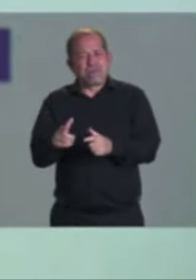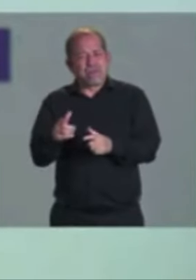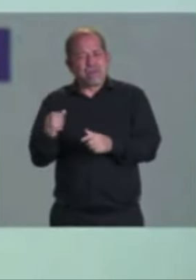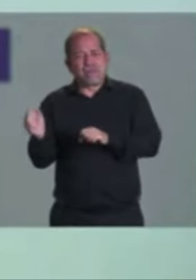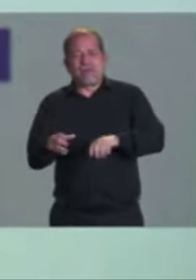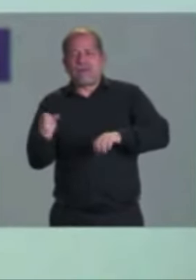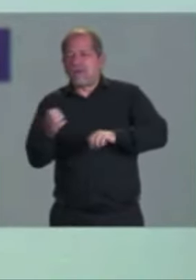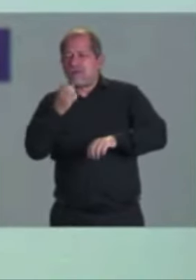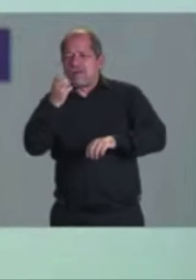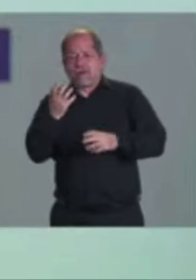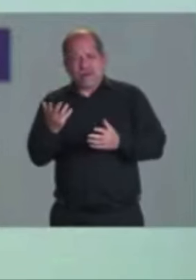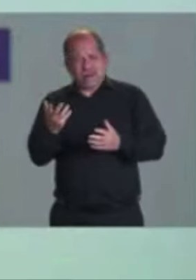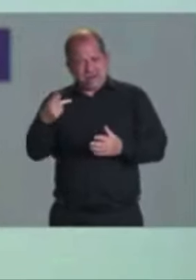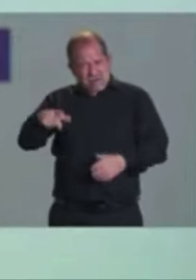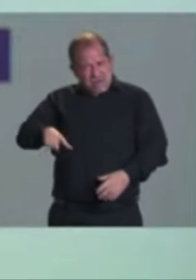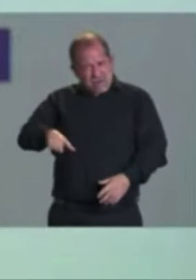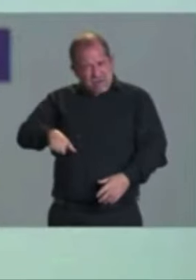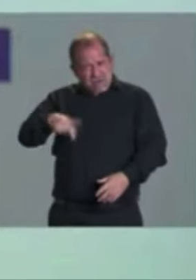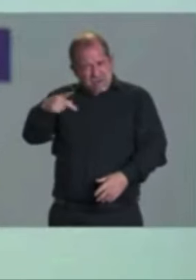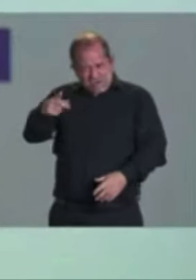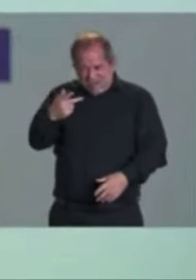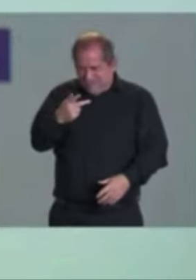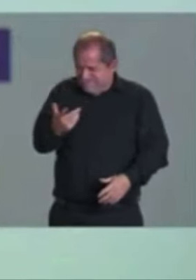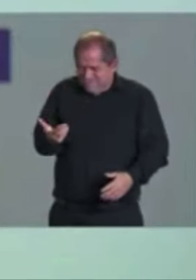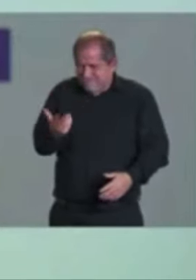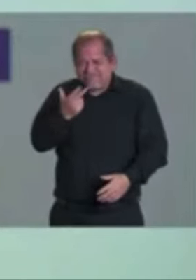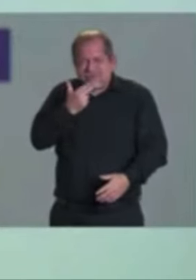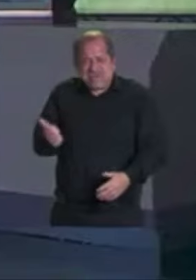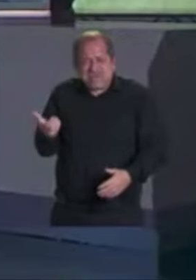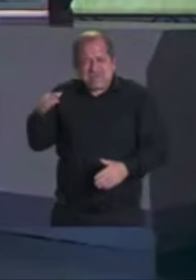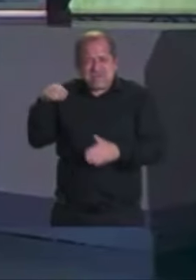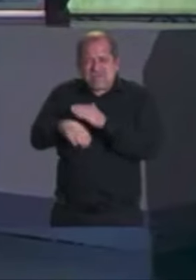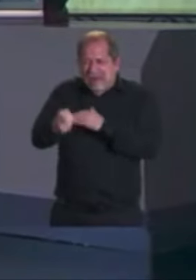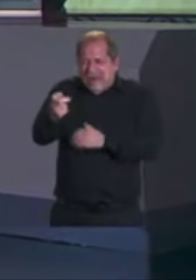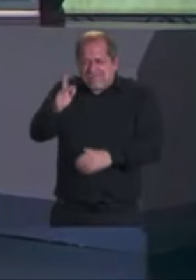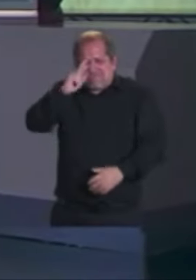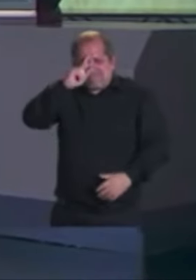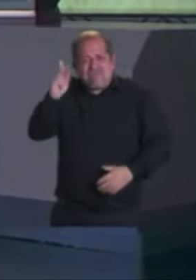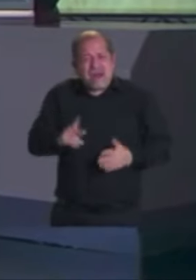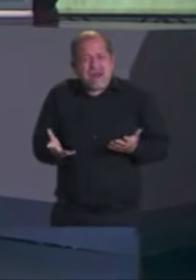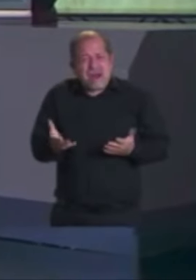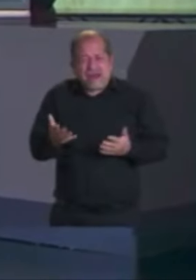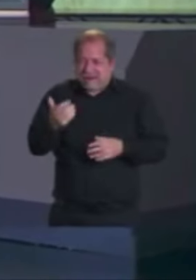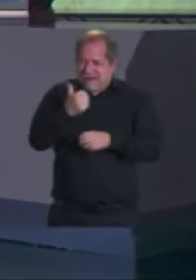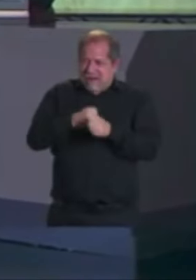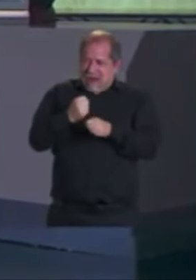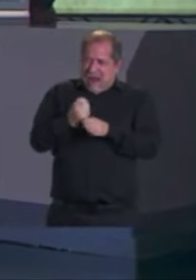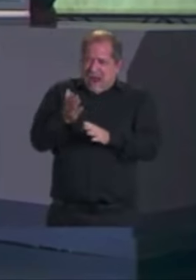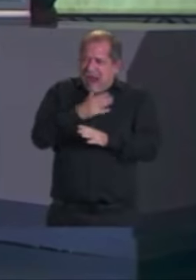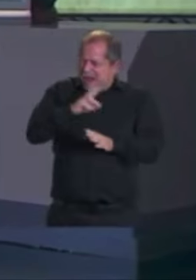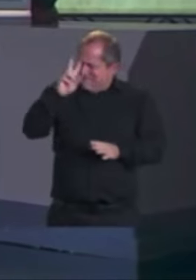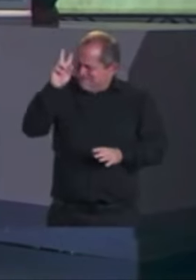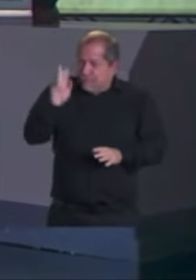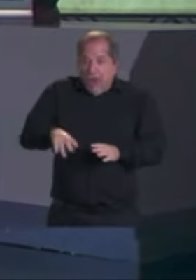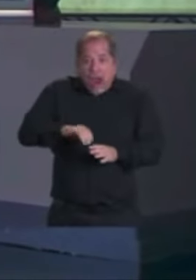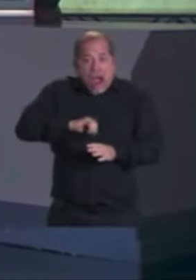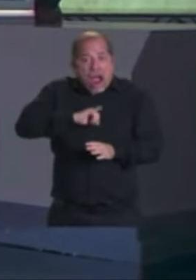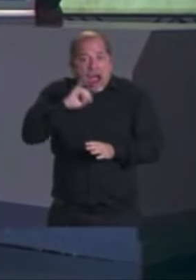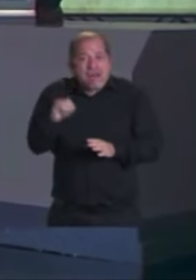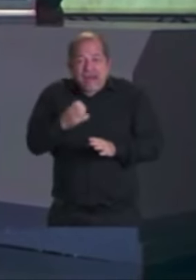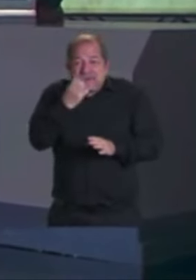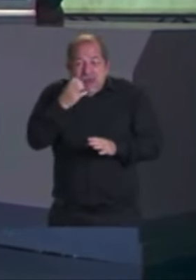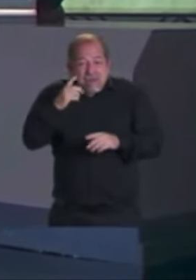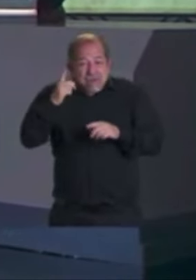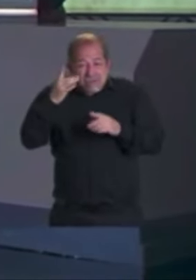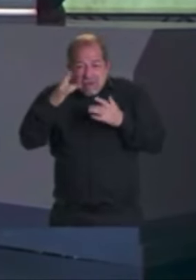Nunca en la historia un gobierno había reducido la matrícula educativa. 50 millones sin el